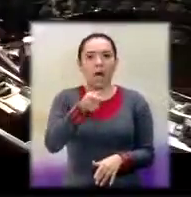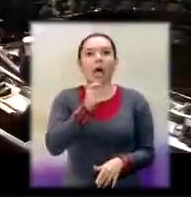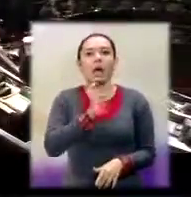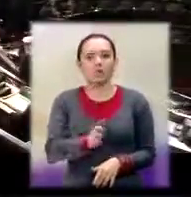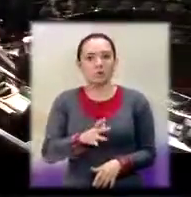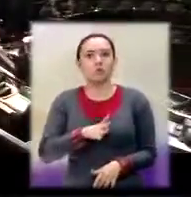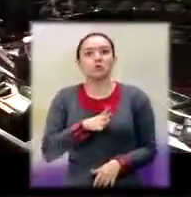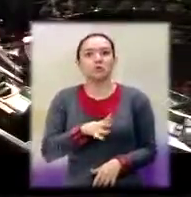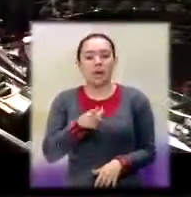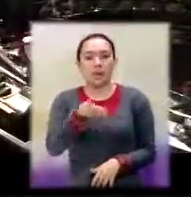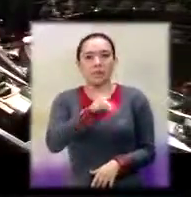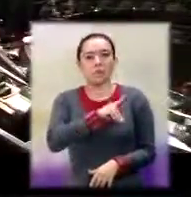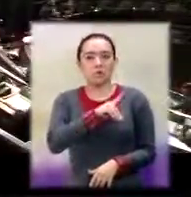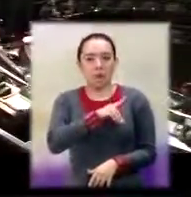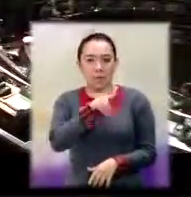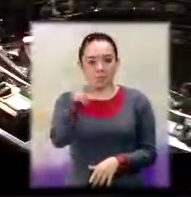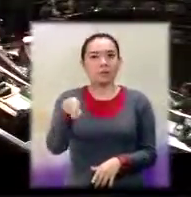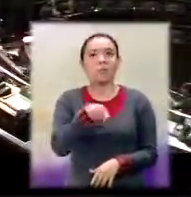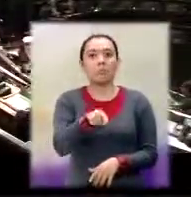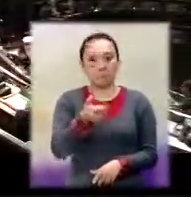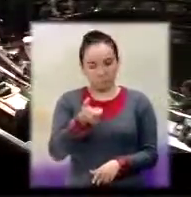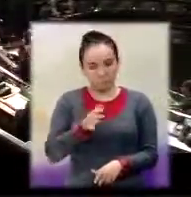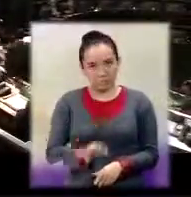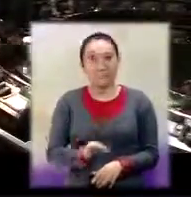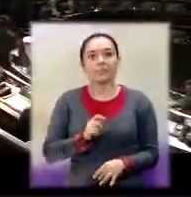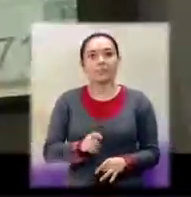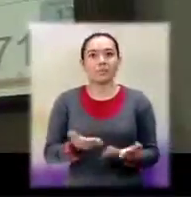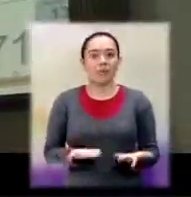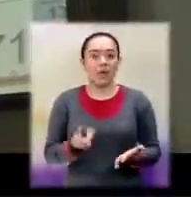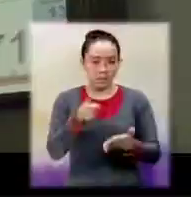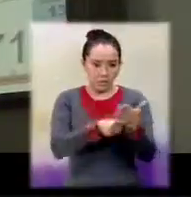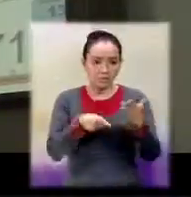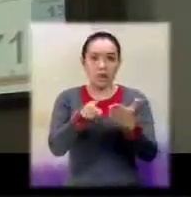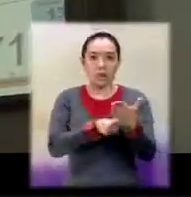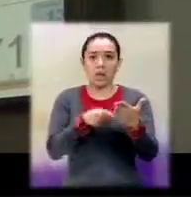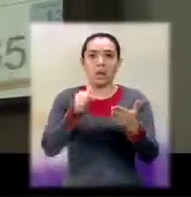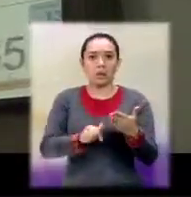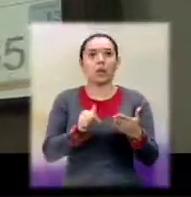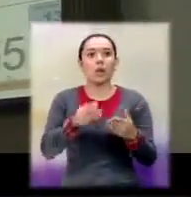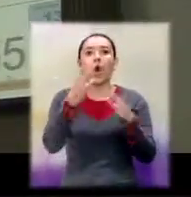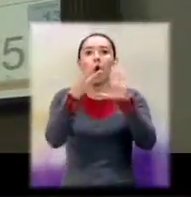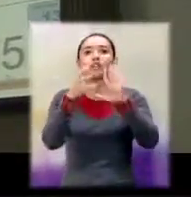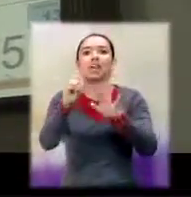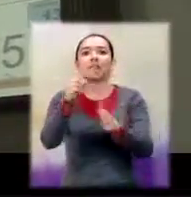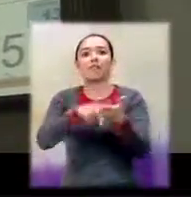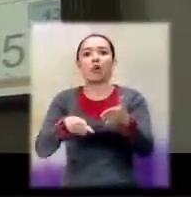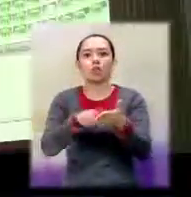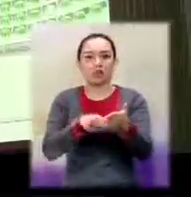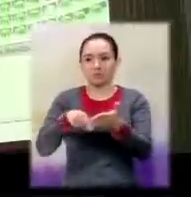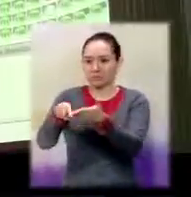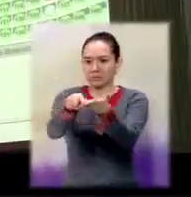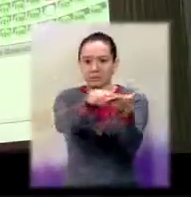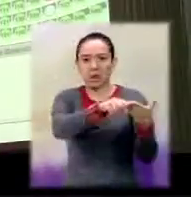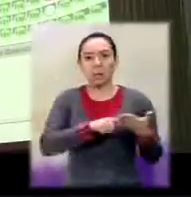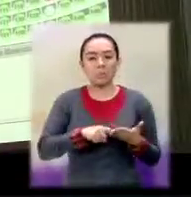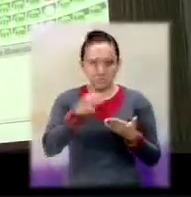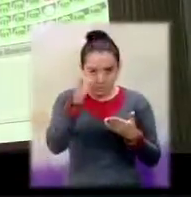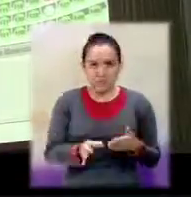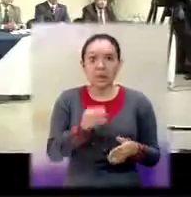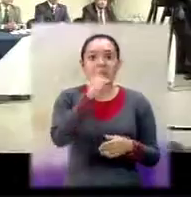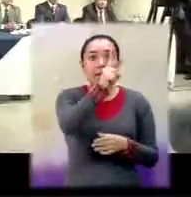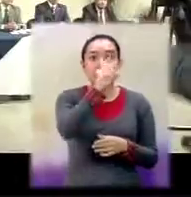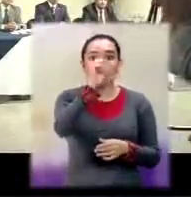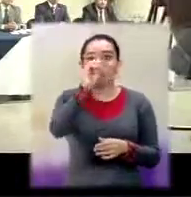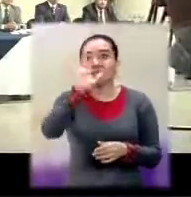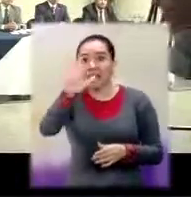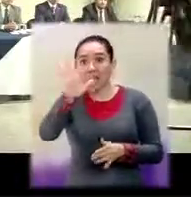Pero, ¿y no que estas cosas se aprueban con 105 votos? No, ahora todo se vale con 80 votos. Gracias a quién.